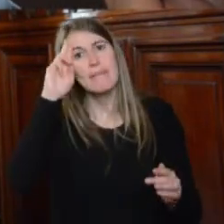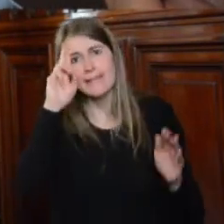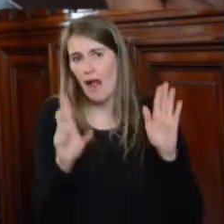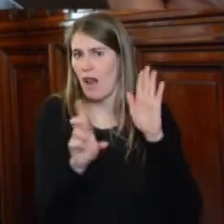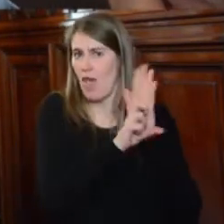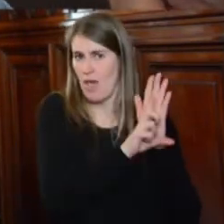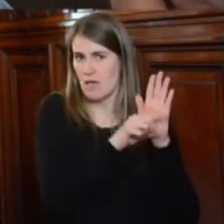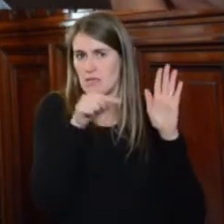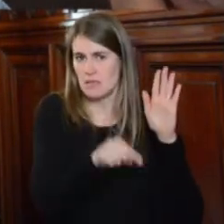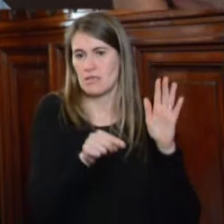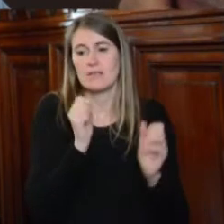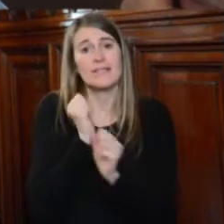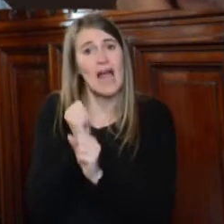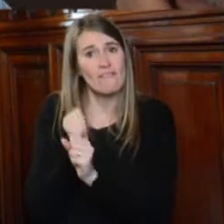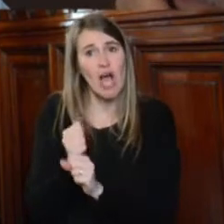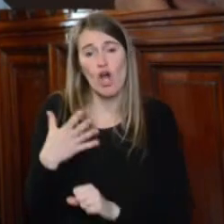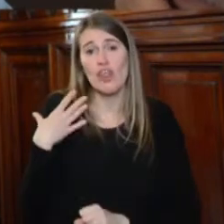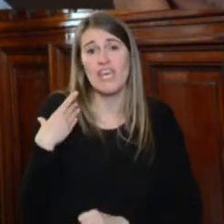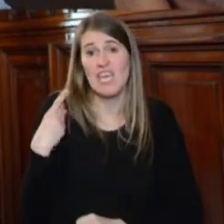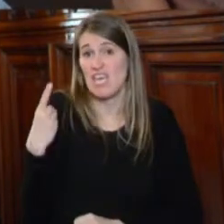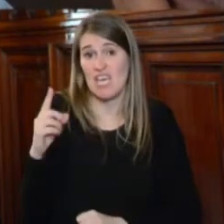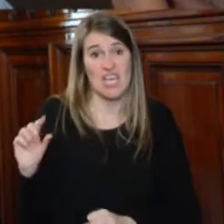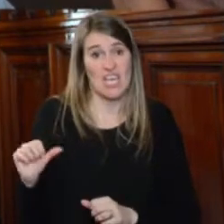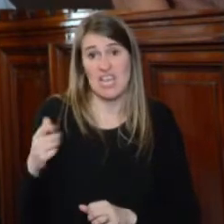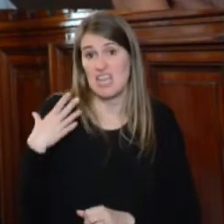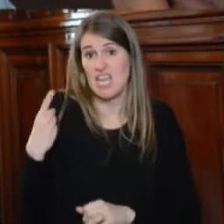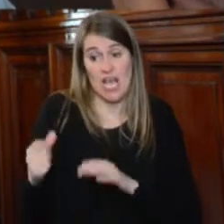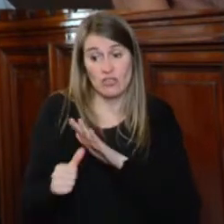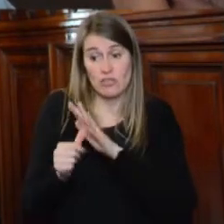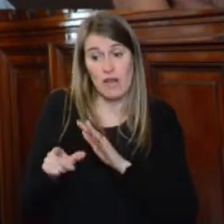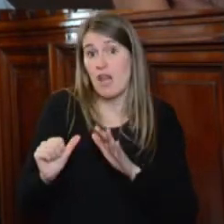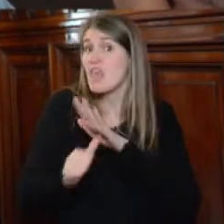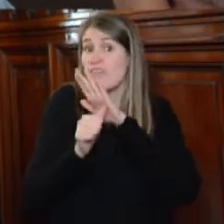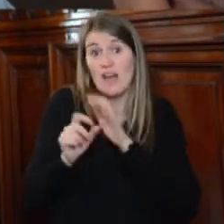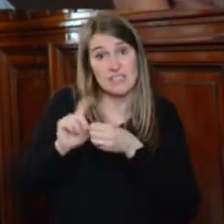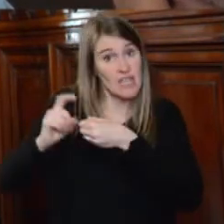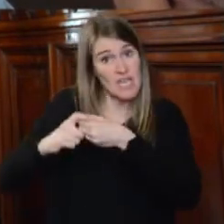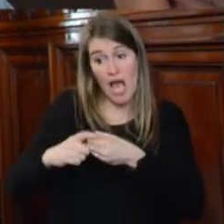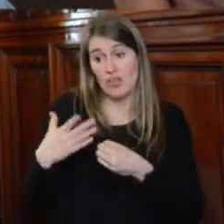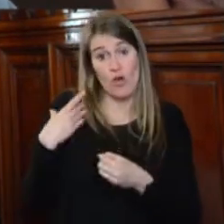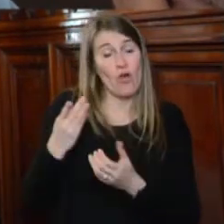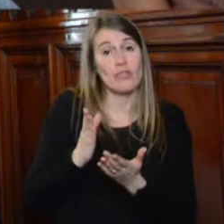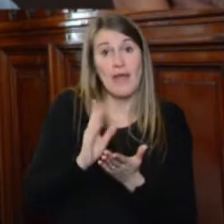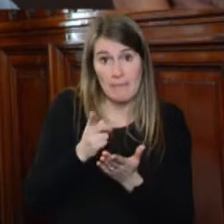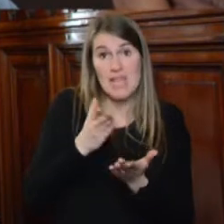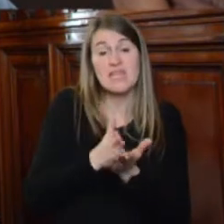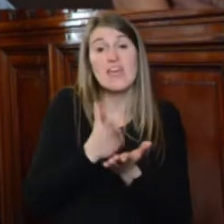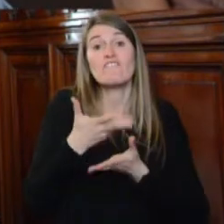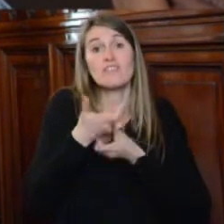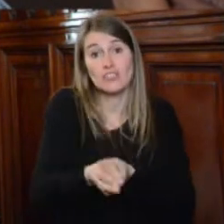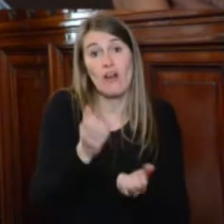este trabajo que realizan defensoras y defensores de derechos humanos al